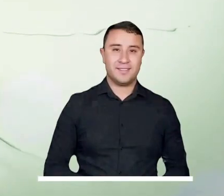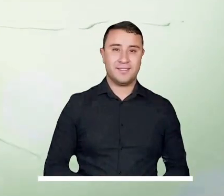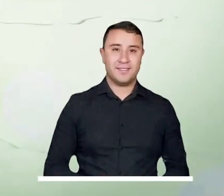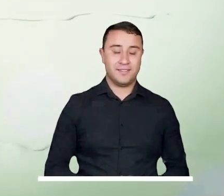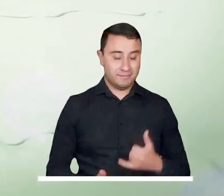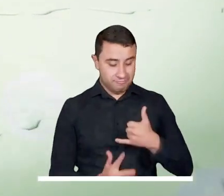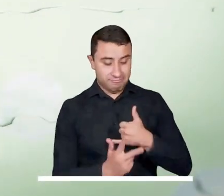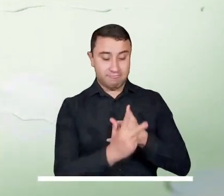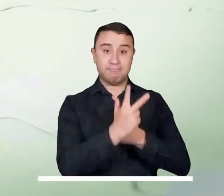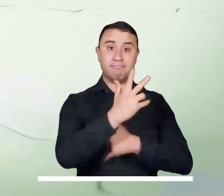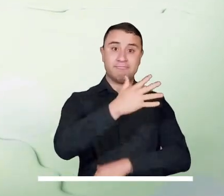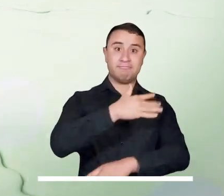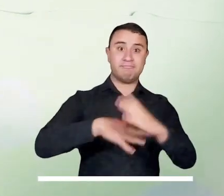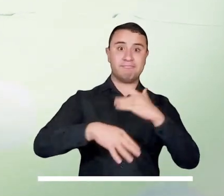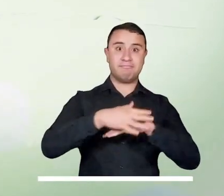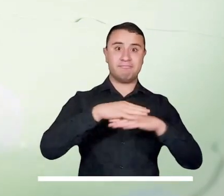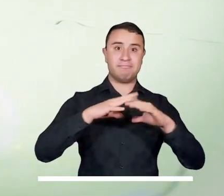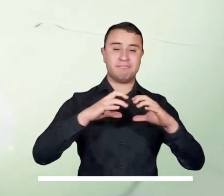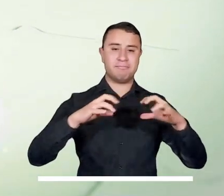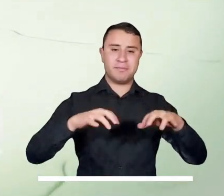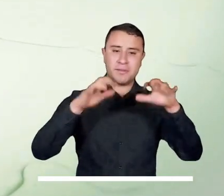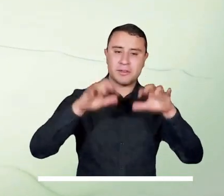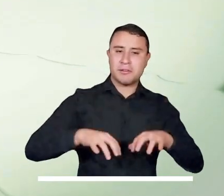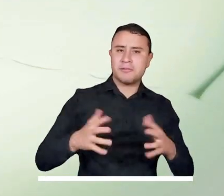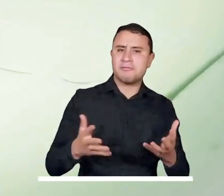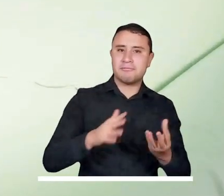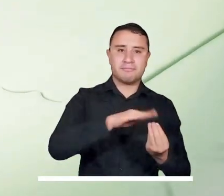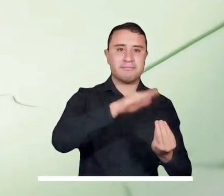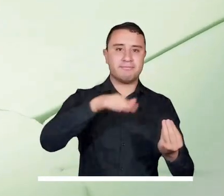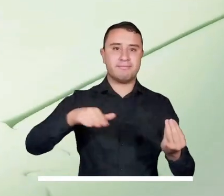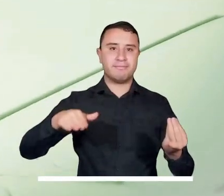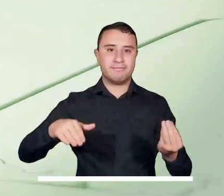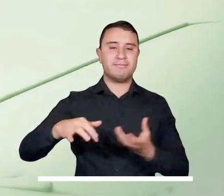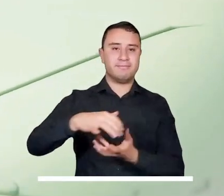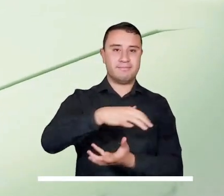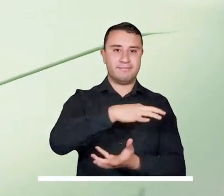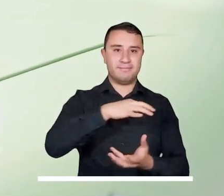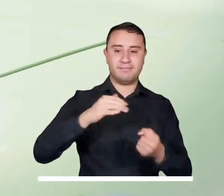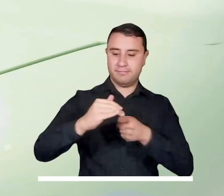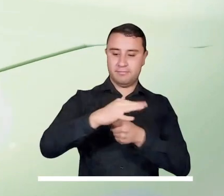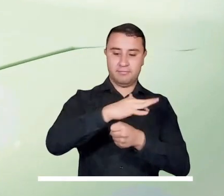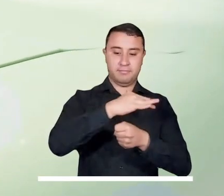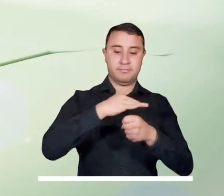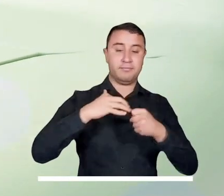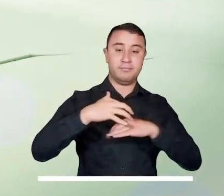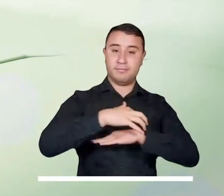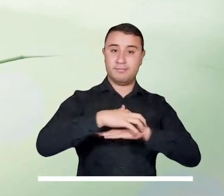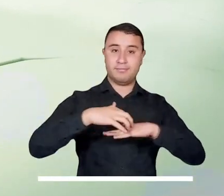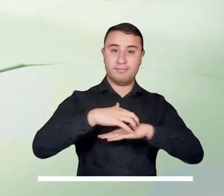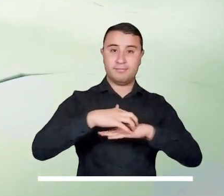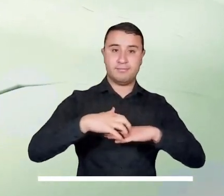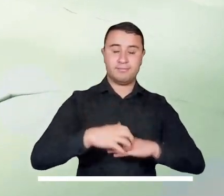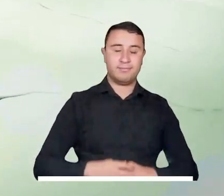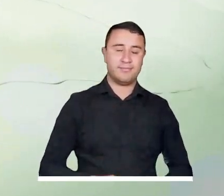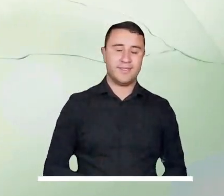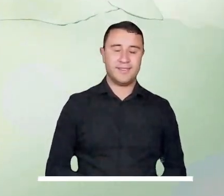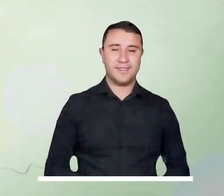Para la zona andina se prevén cielos nublados con algunas lluvias sobre Antioquia, Santander, Cundinamarca y Tolima.